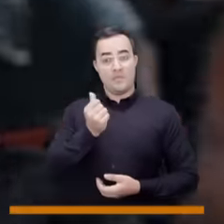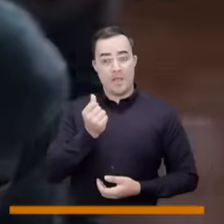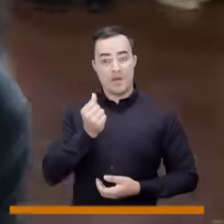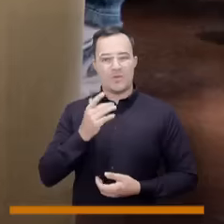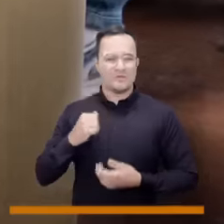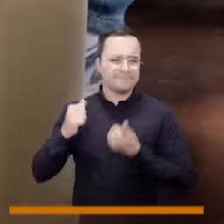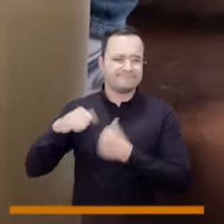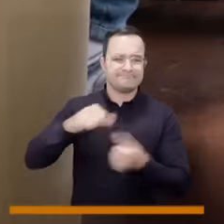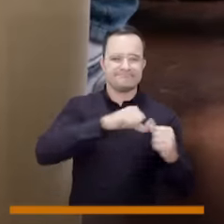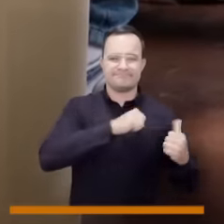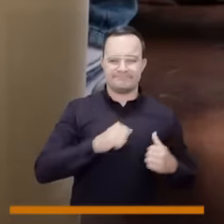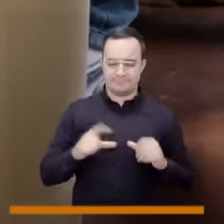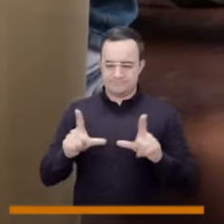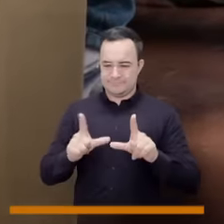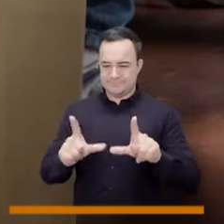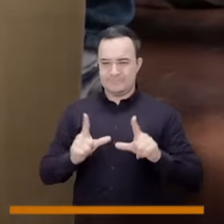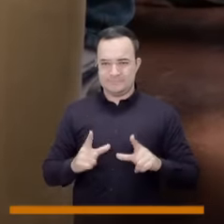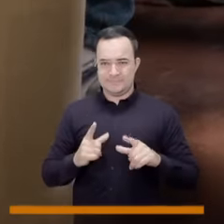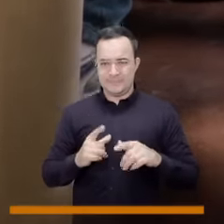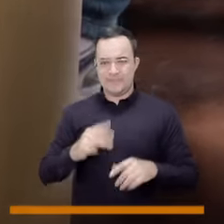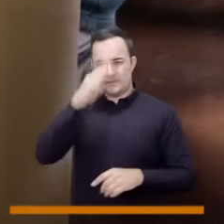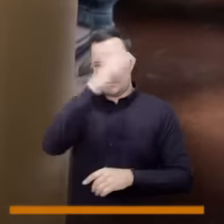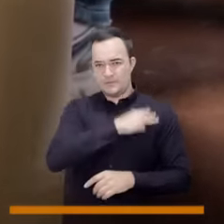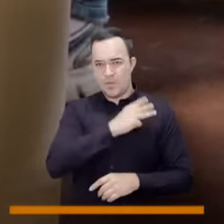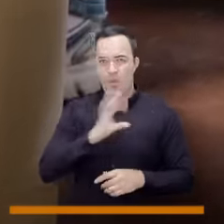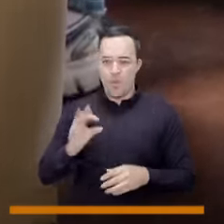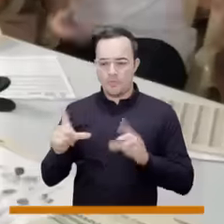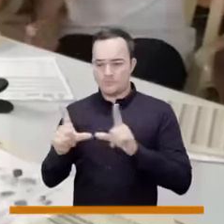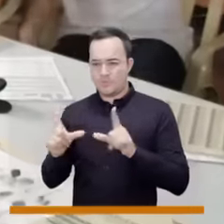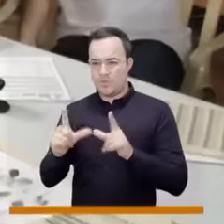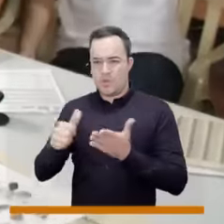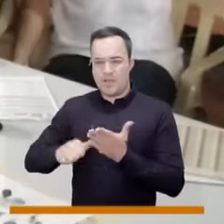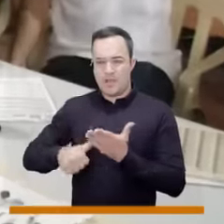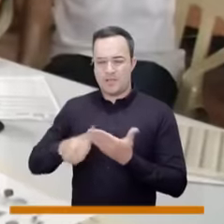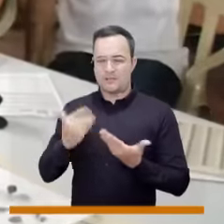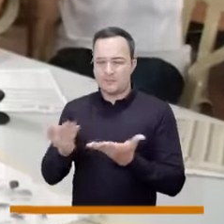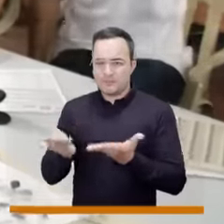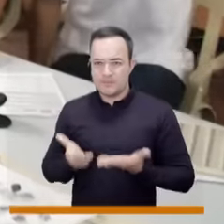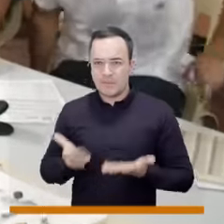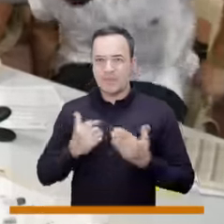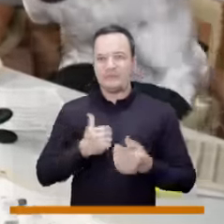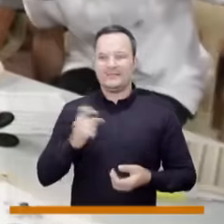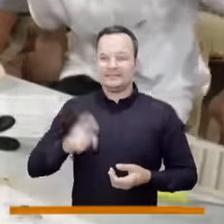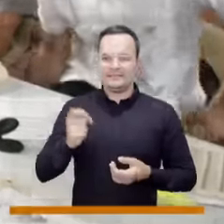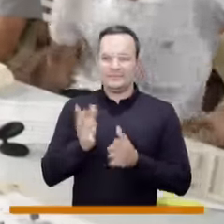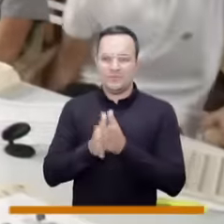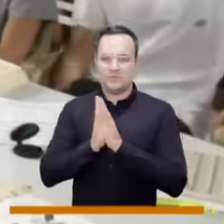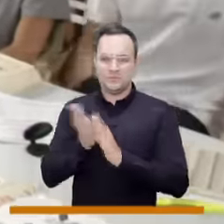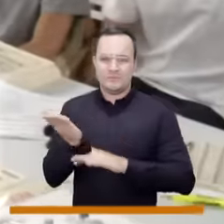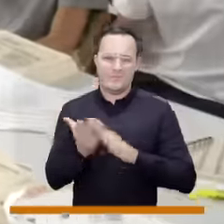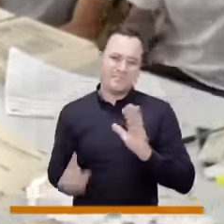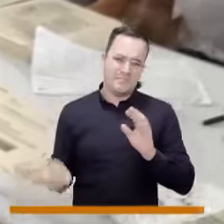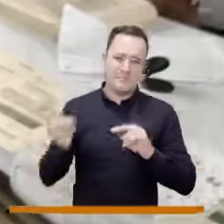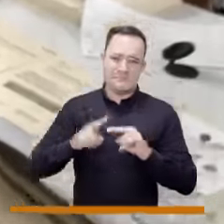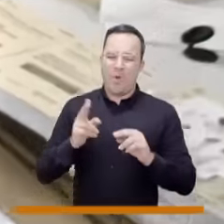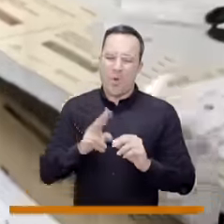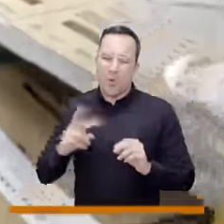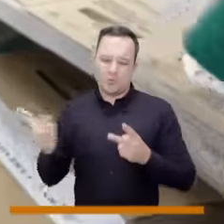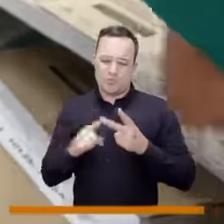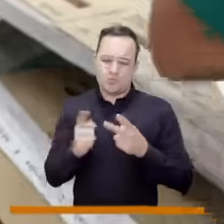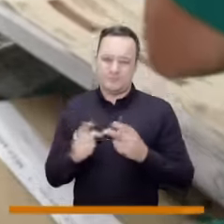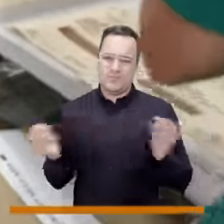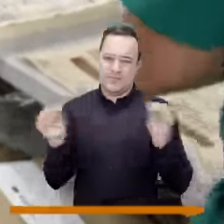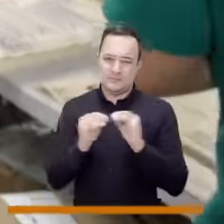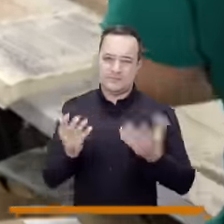descuento del 10% en el valor del trámite de duplicados de libreta militar y duplicados de cédula de